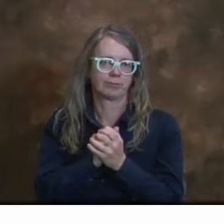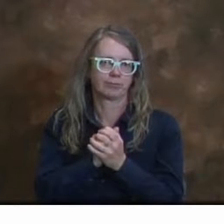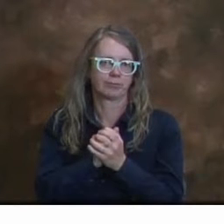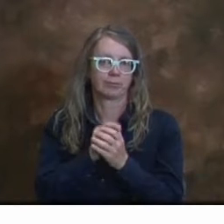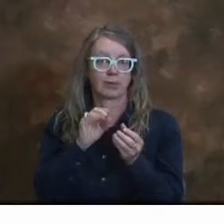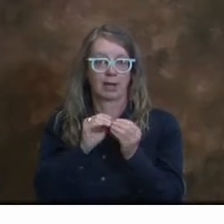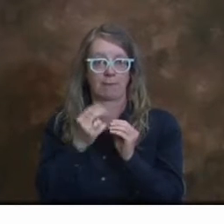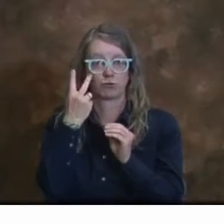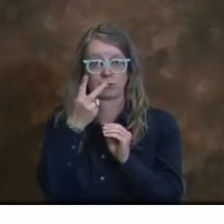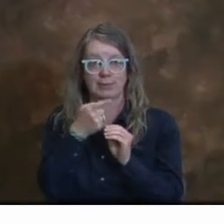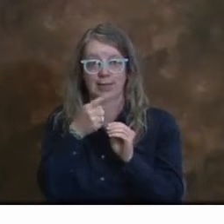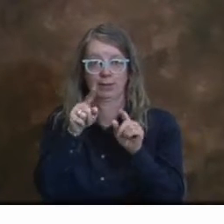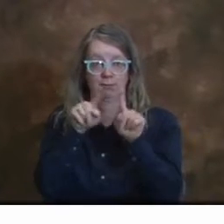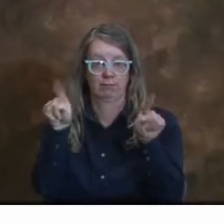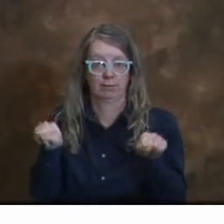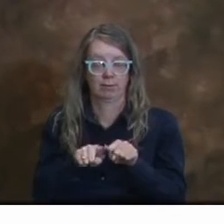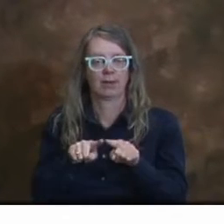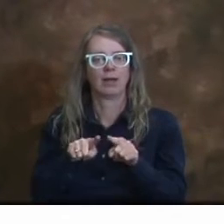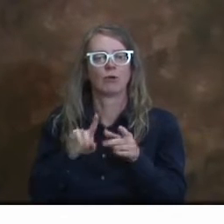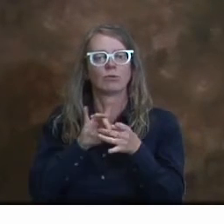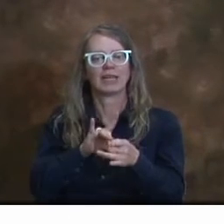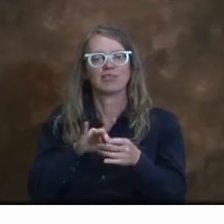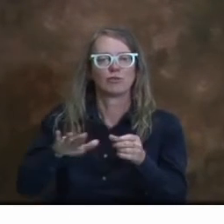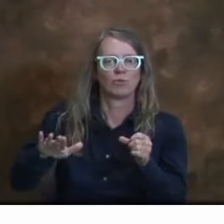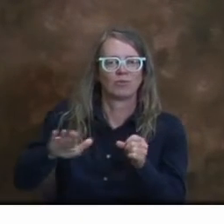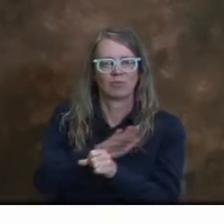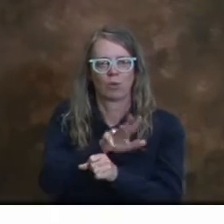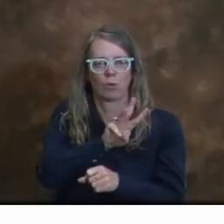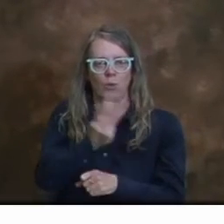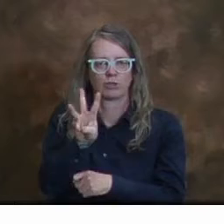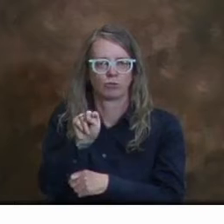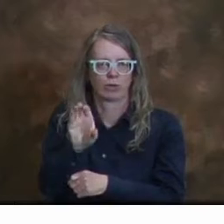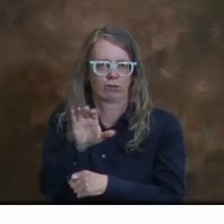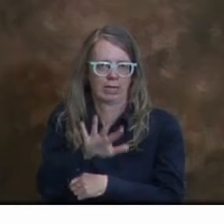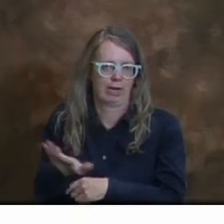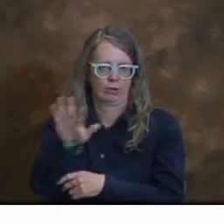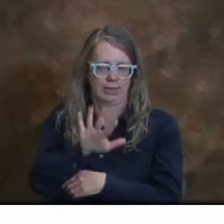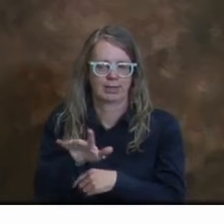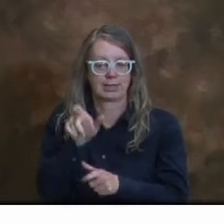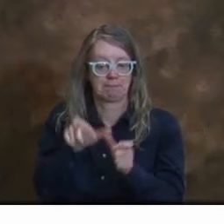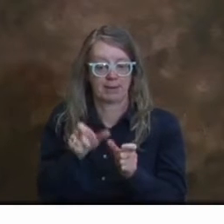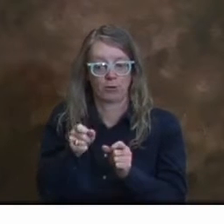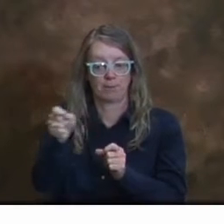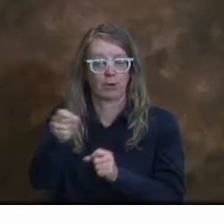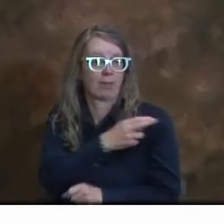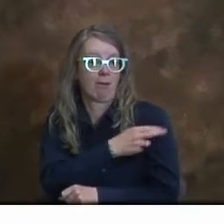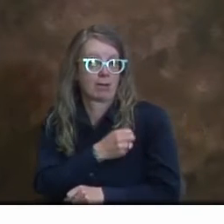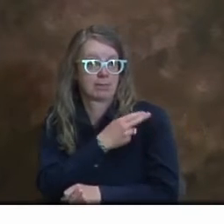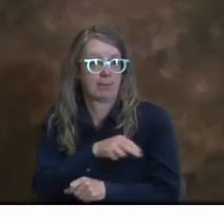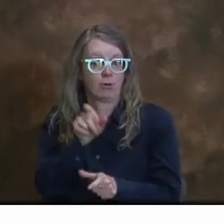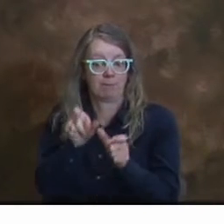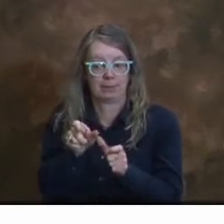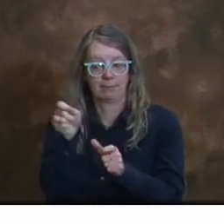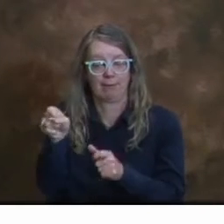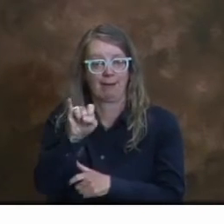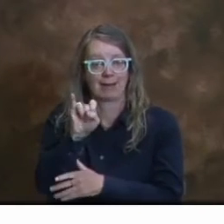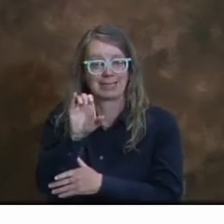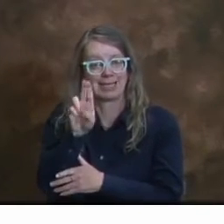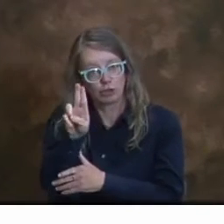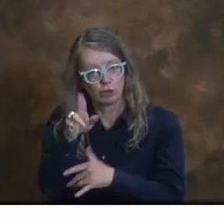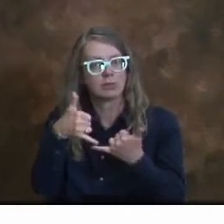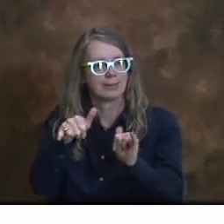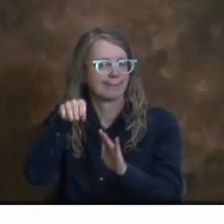Lo que están viendo ahora mismo son para la región completa del condado. Seguimos viendo una